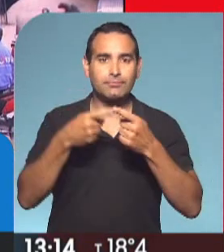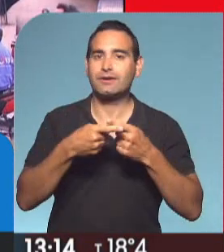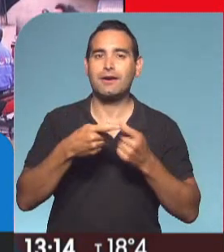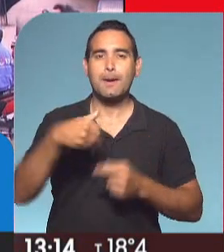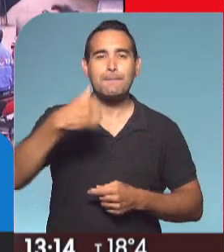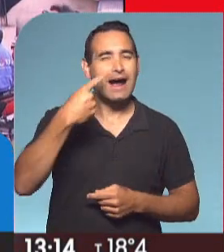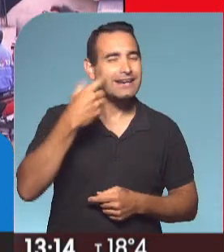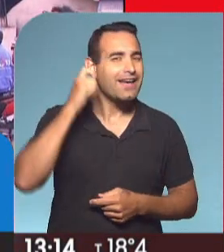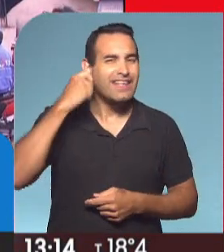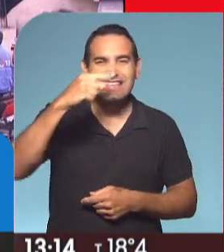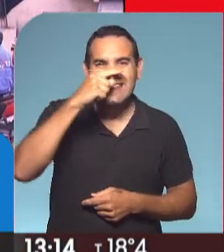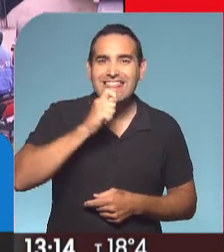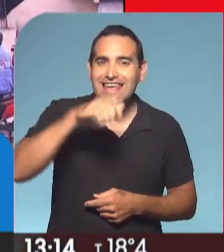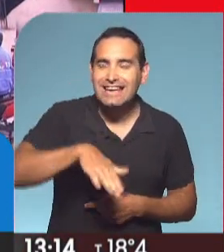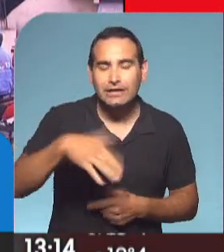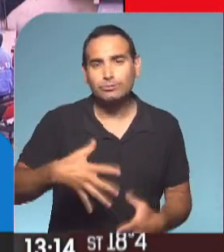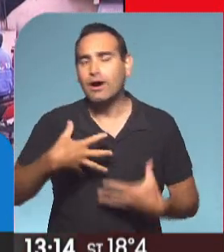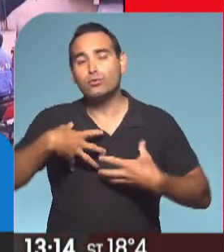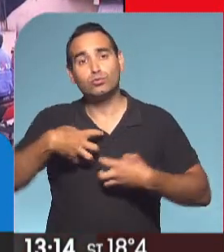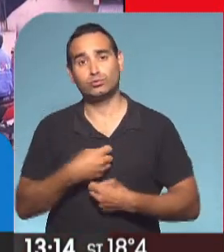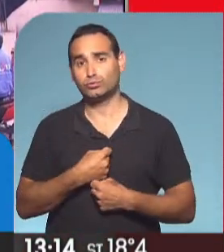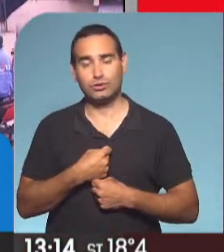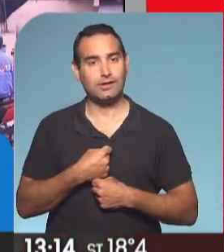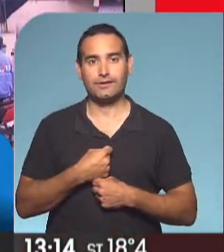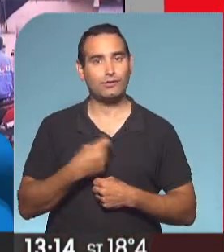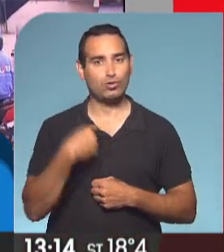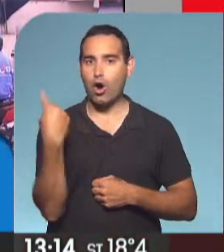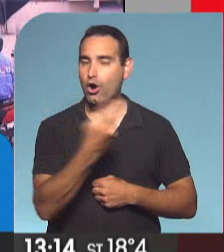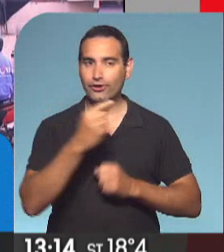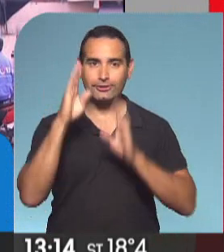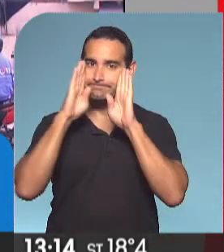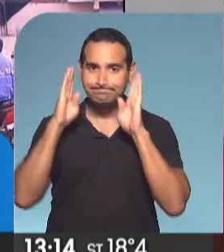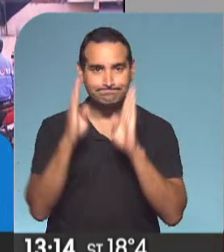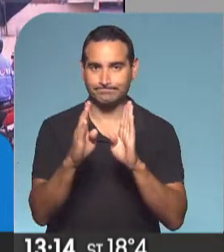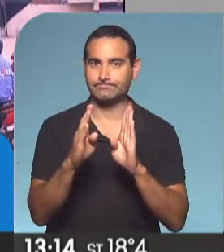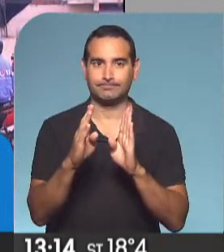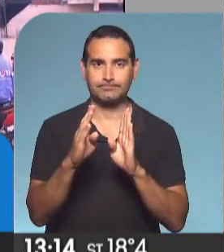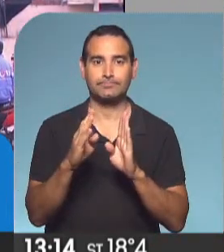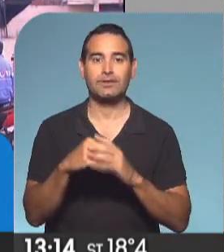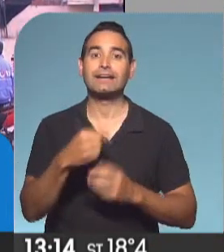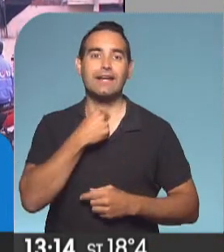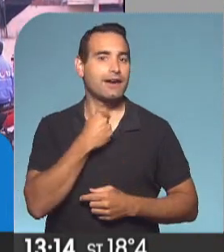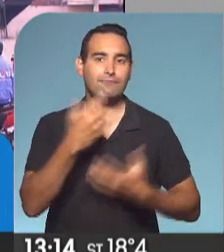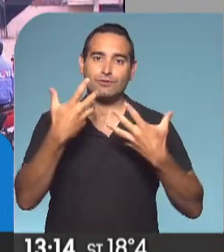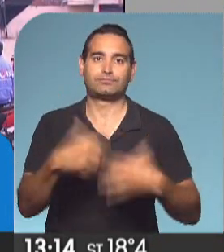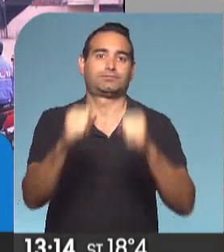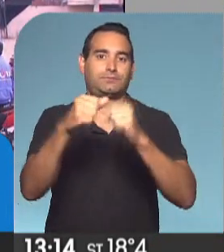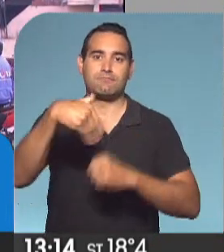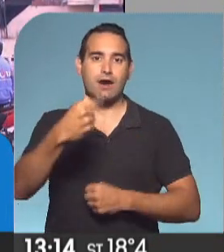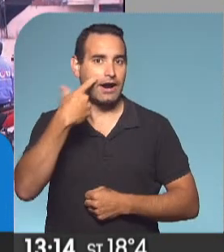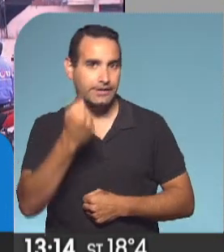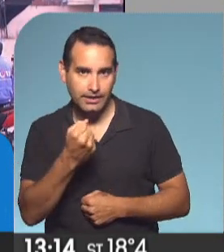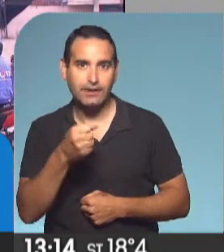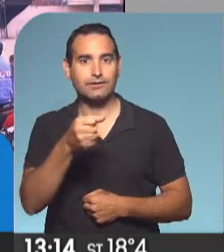7 años, es algo muy angustiante y es algo que nos ocupa a todos y esa es la prioridad, recobrar a Maya y